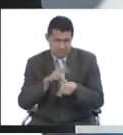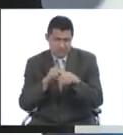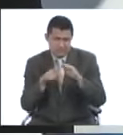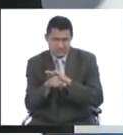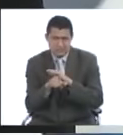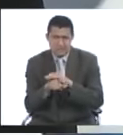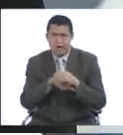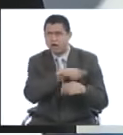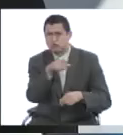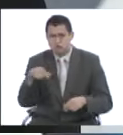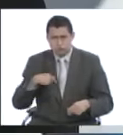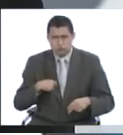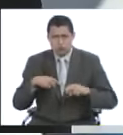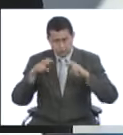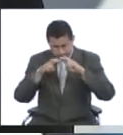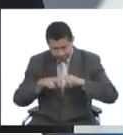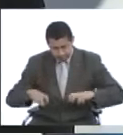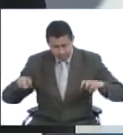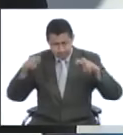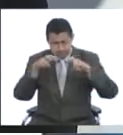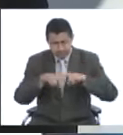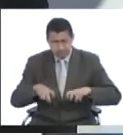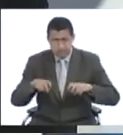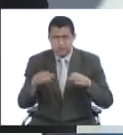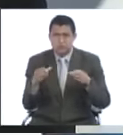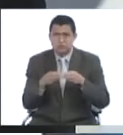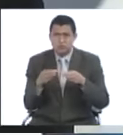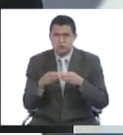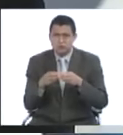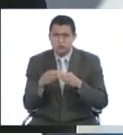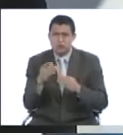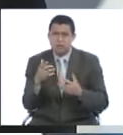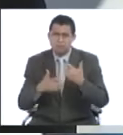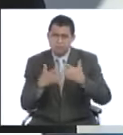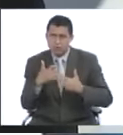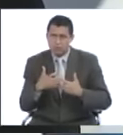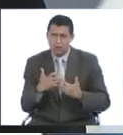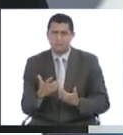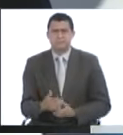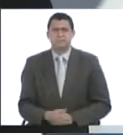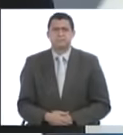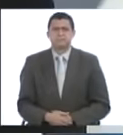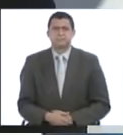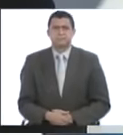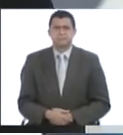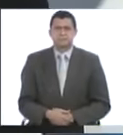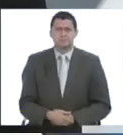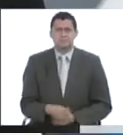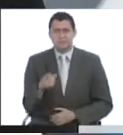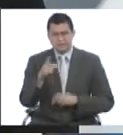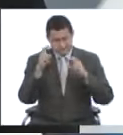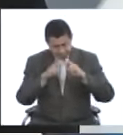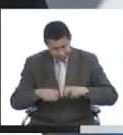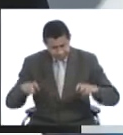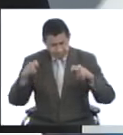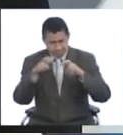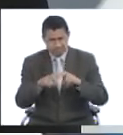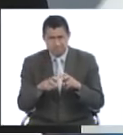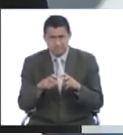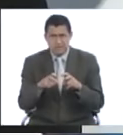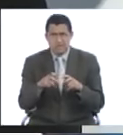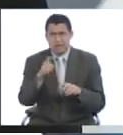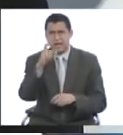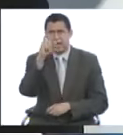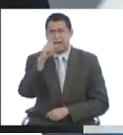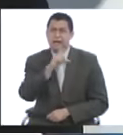estamos haciendo un estudio que se llama Estudio Venezolano de Salud Cardiometabólica, Evescan, son las siglas, y ese estudio lo vamos a publicar en enero